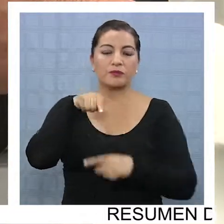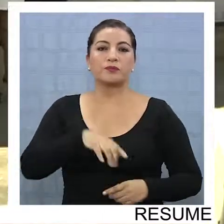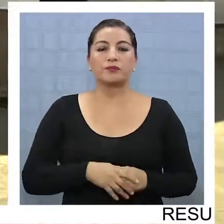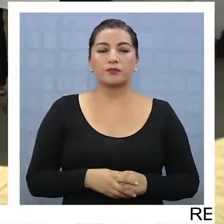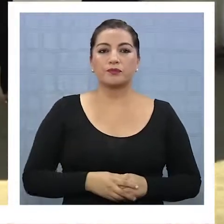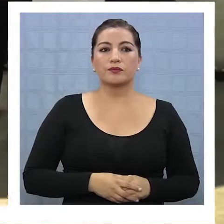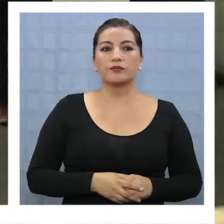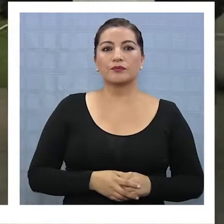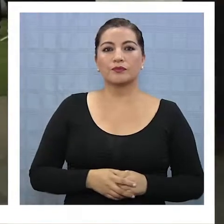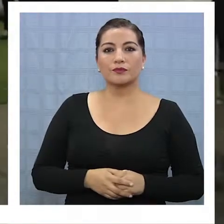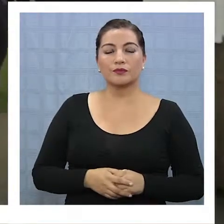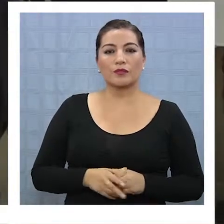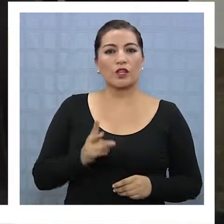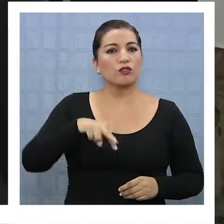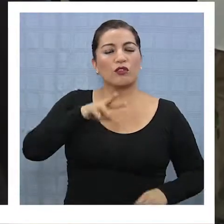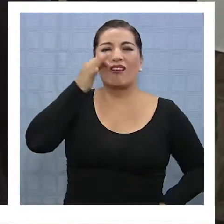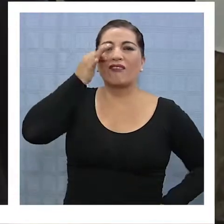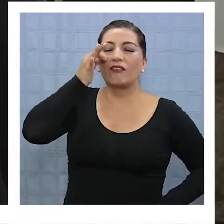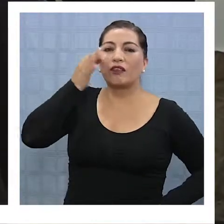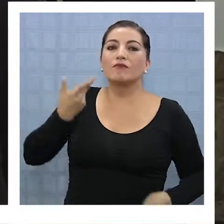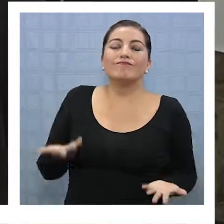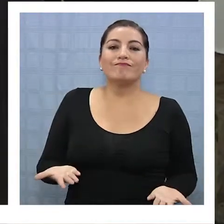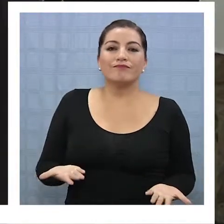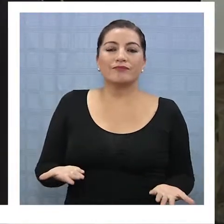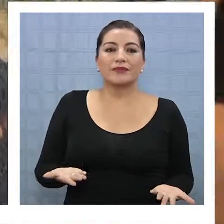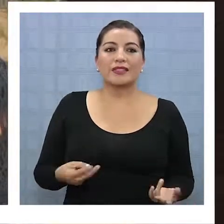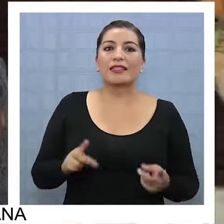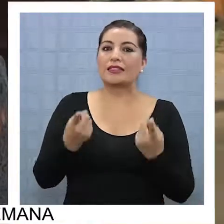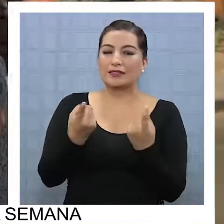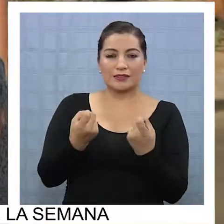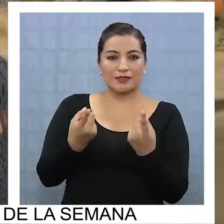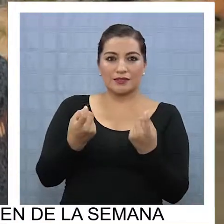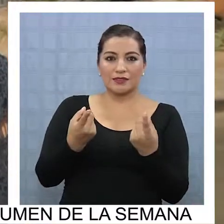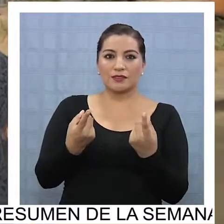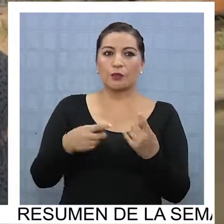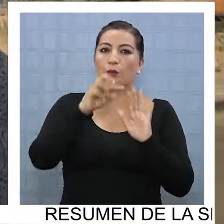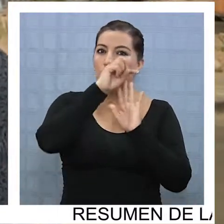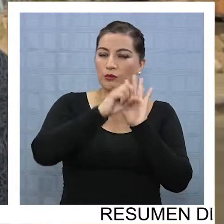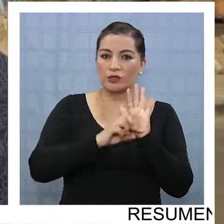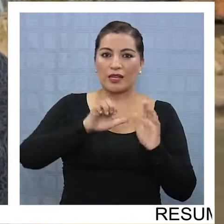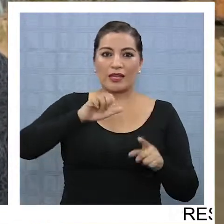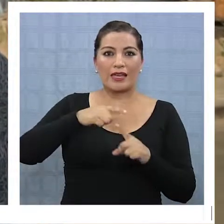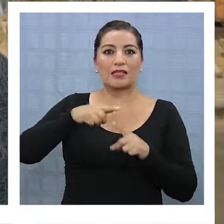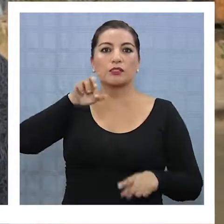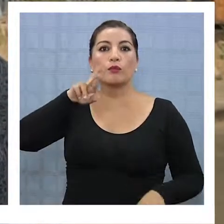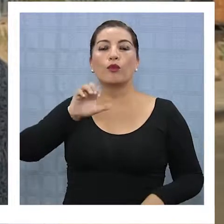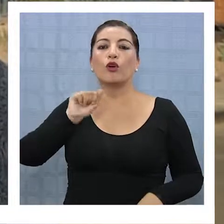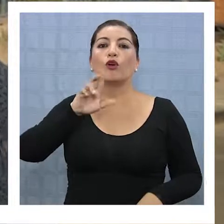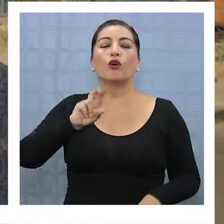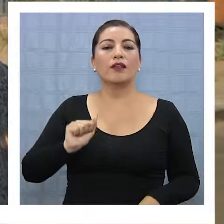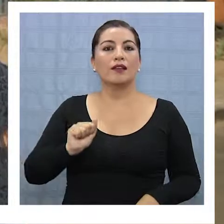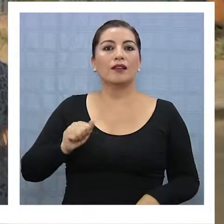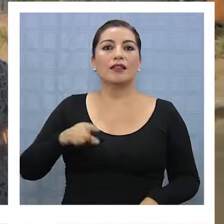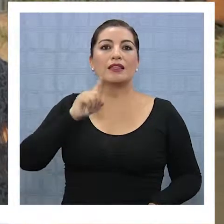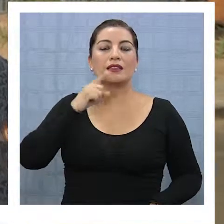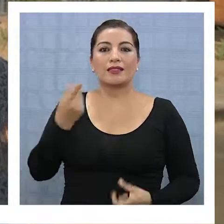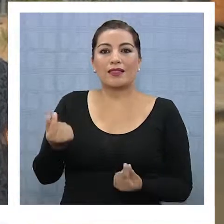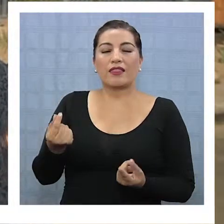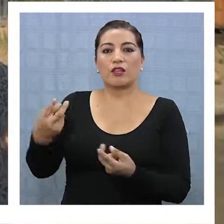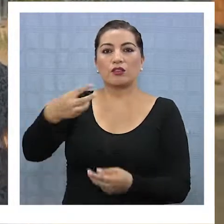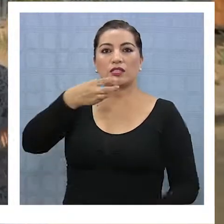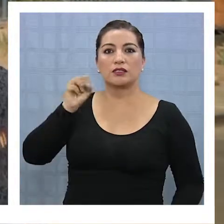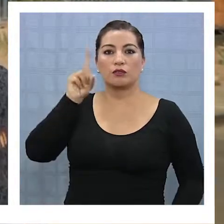Y estamos viendo qué es lo que vamos a necesitar, porque el proyecto Explora nos da dinero, nos da 300 mil pesos